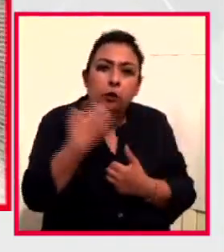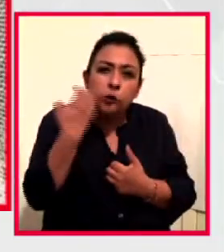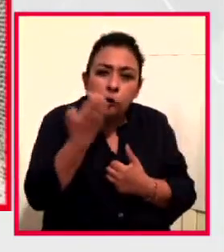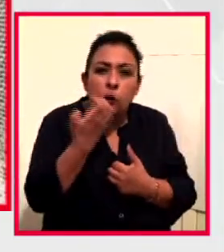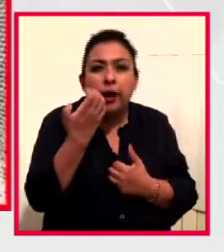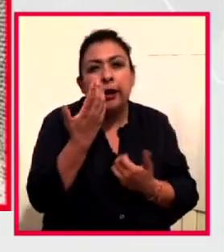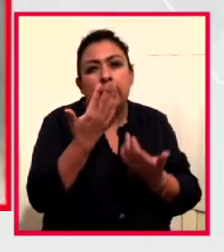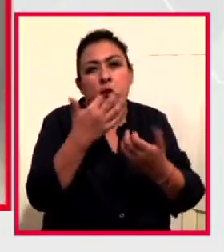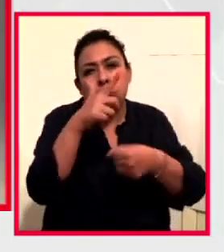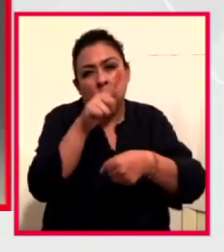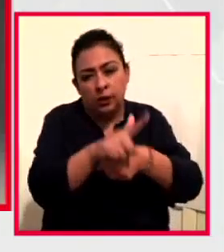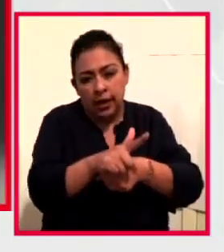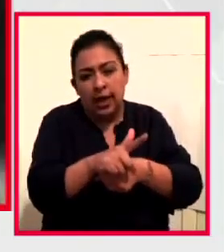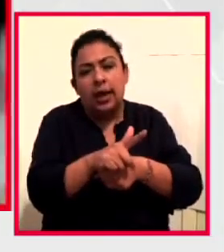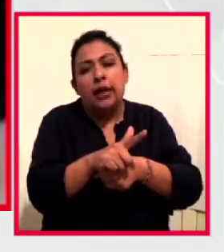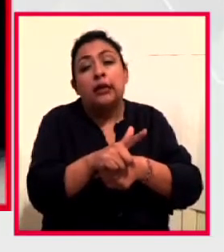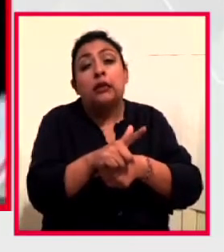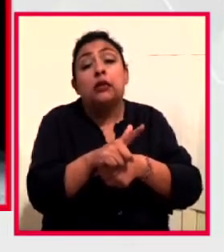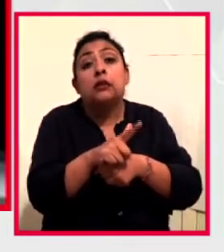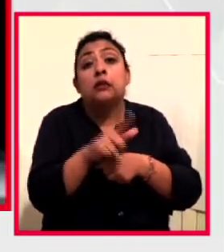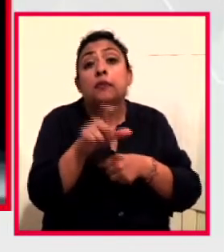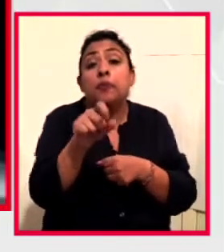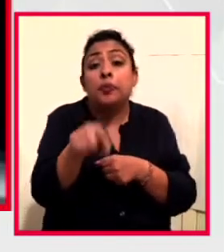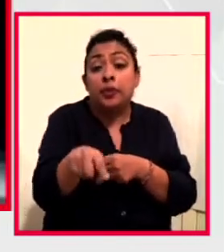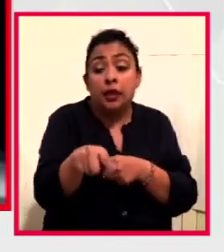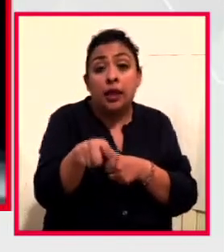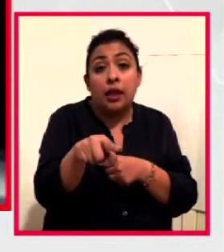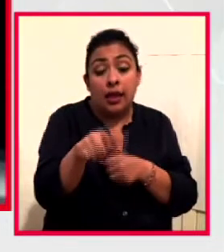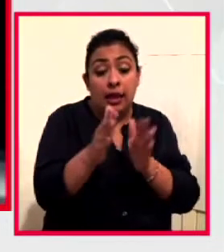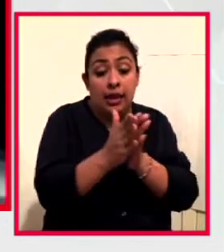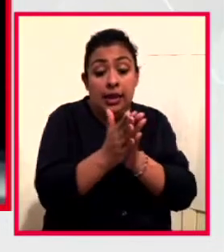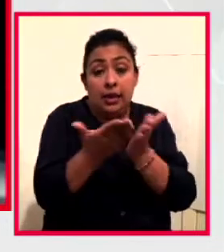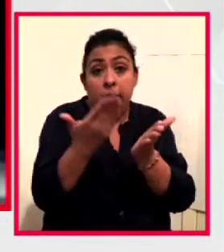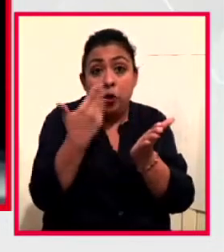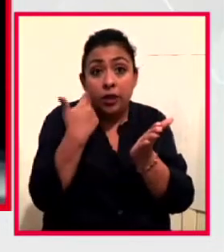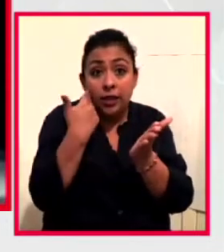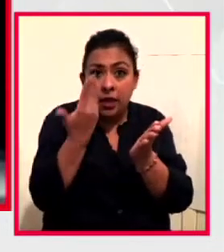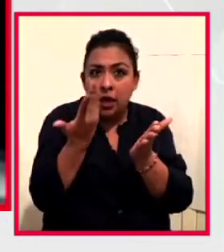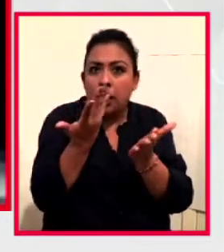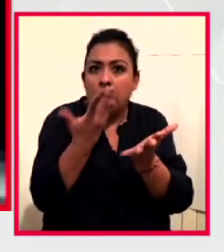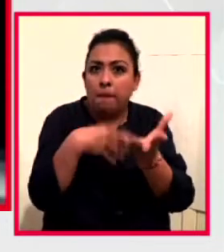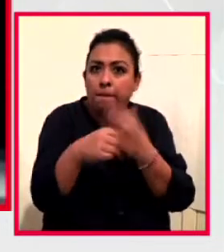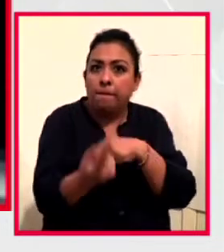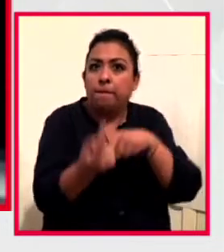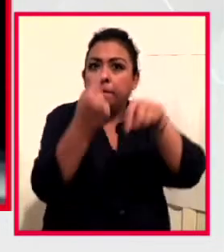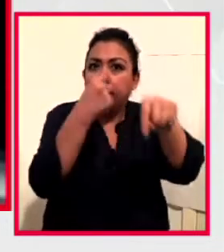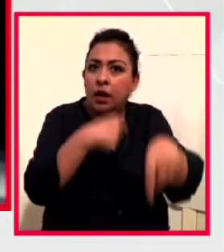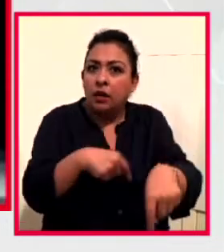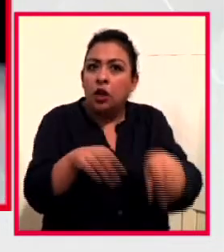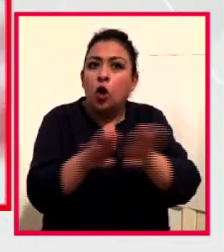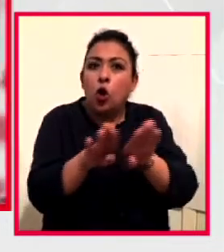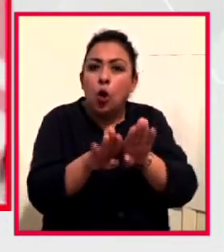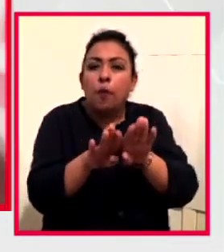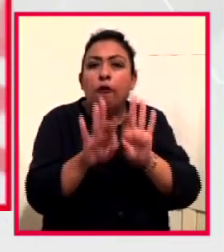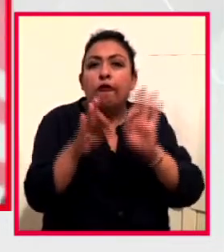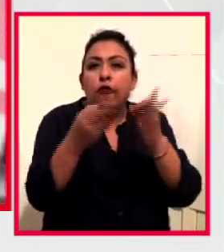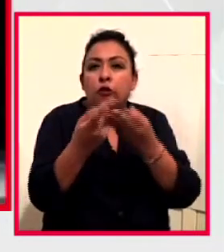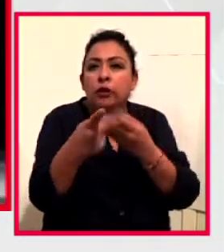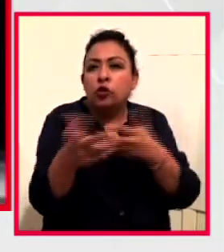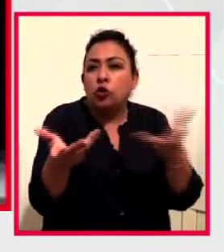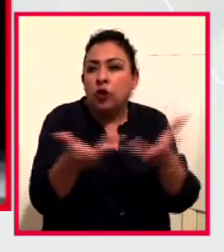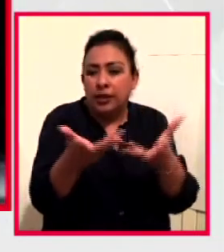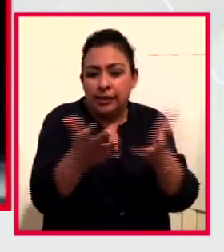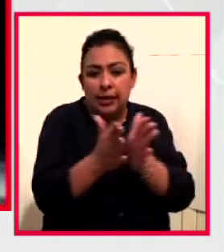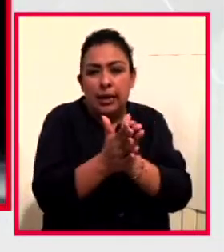sociales. El libro trata de ser empático con ese modo de hacer. Es un libro de